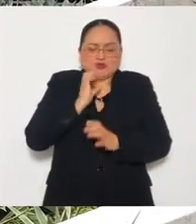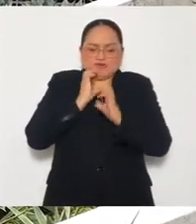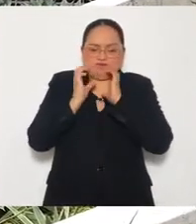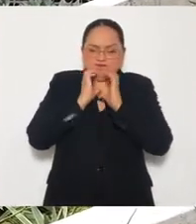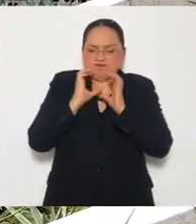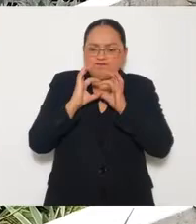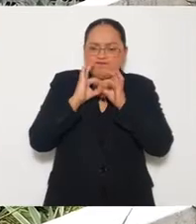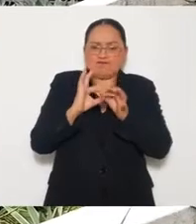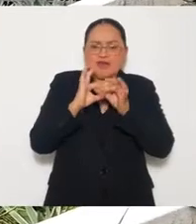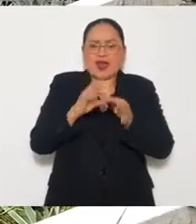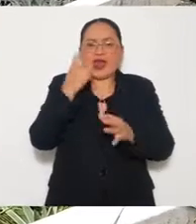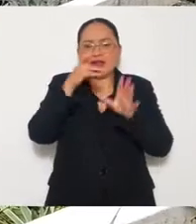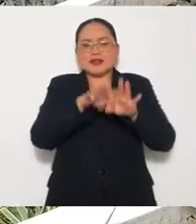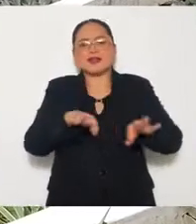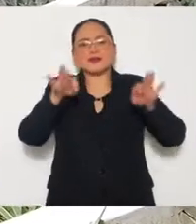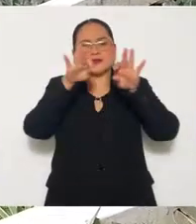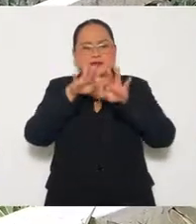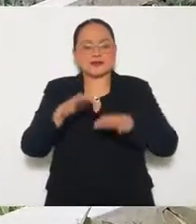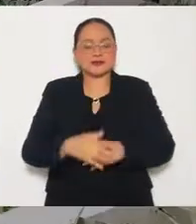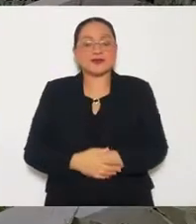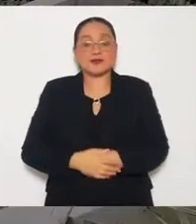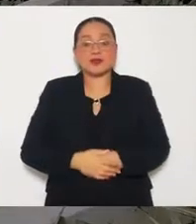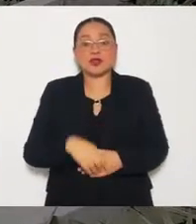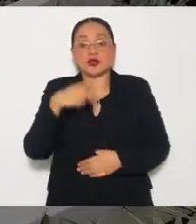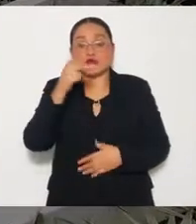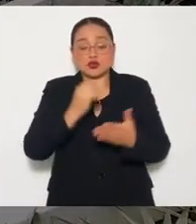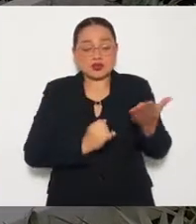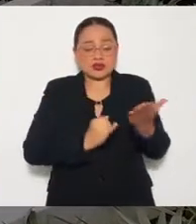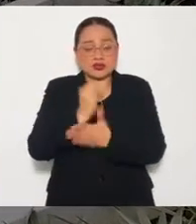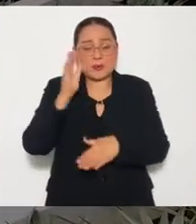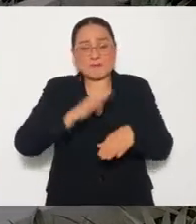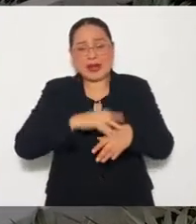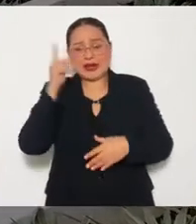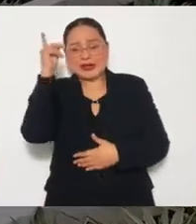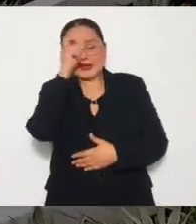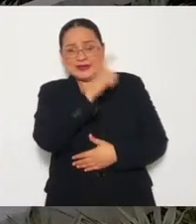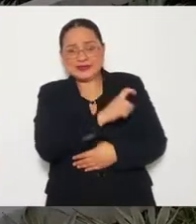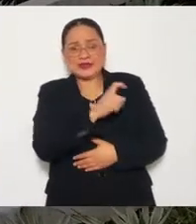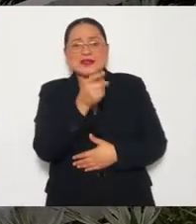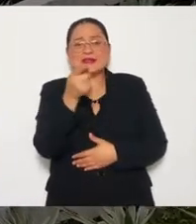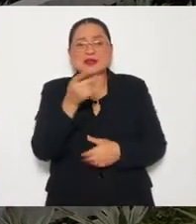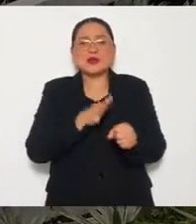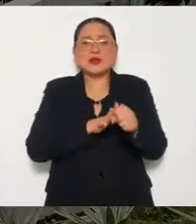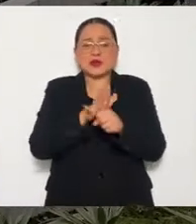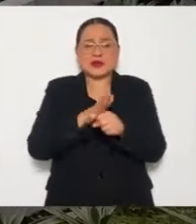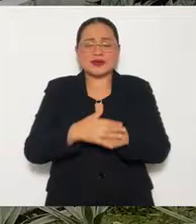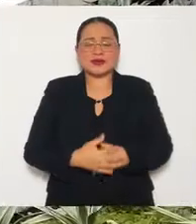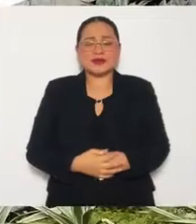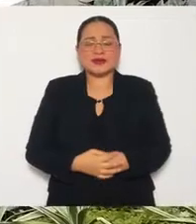es más importante. ¿Cuál es la decisión más difícil que has tomado en tu vida?